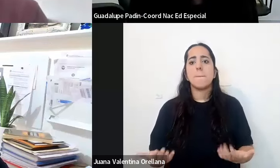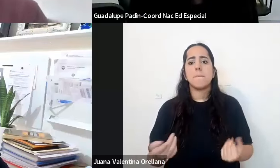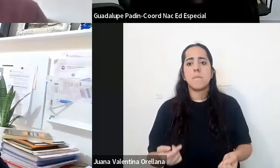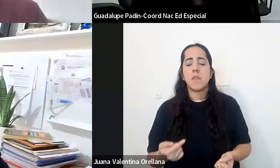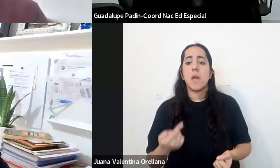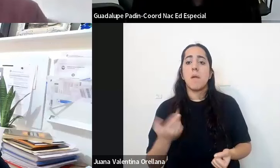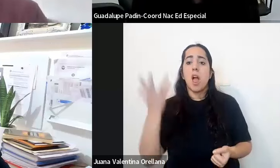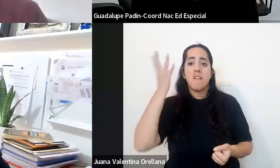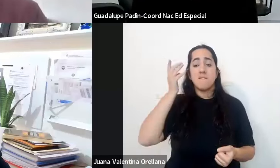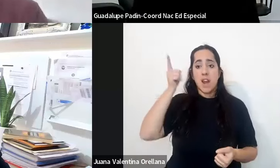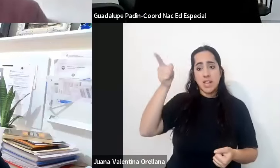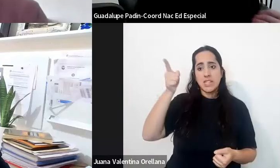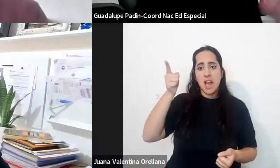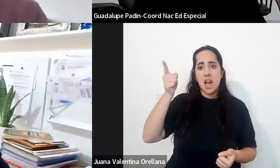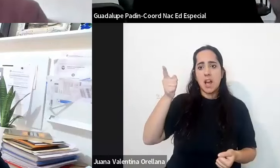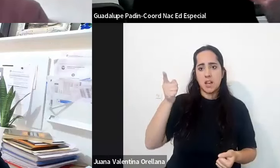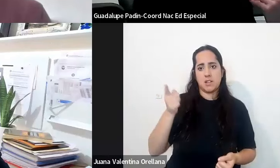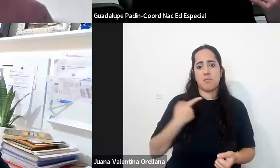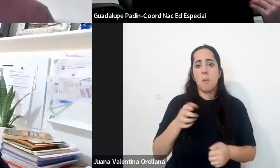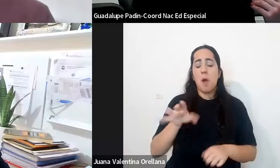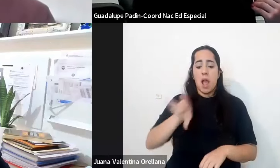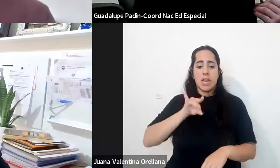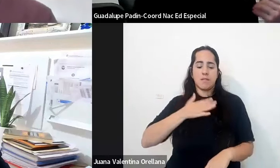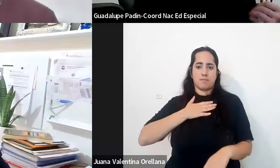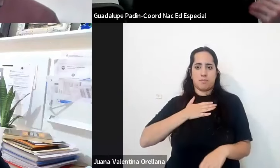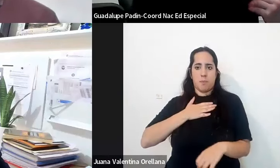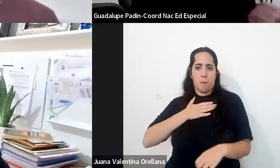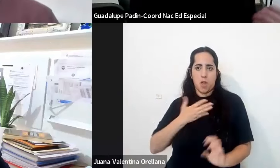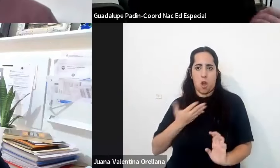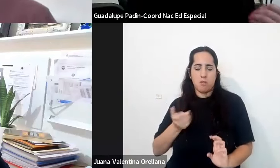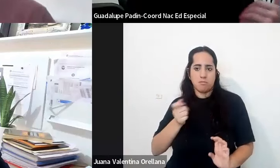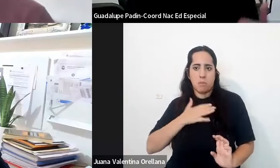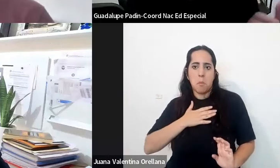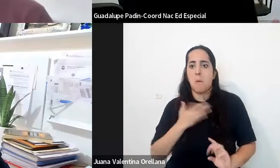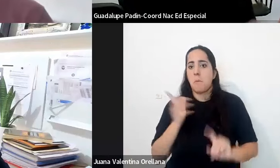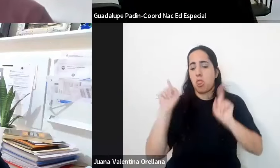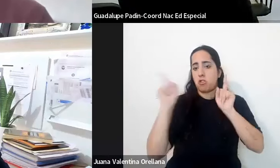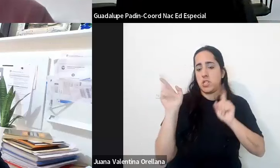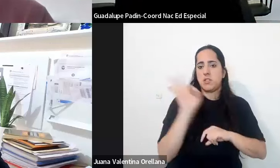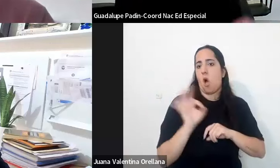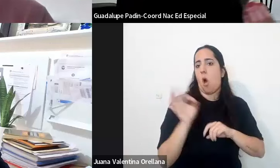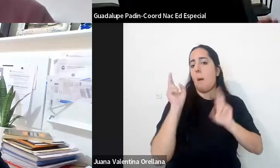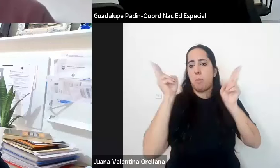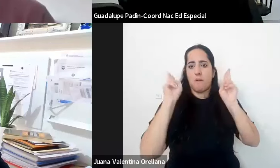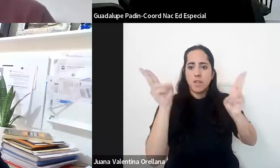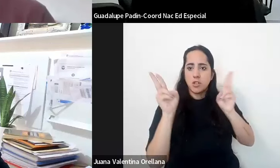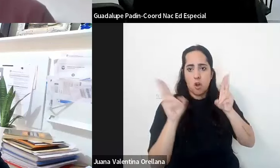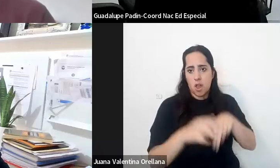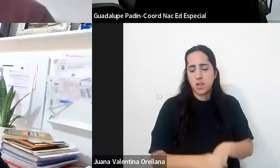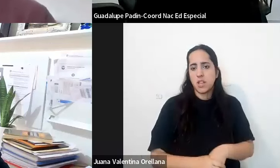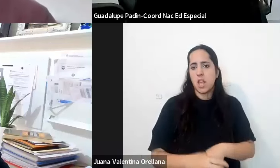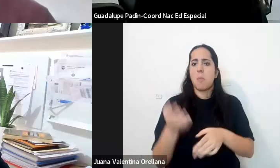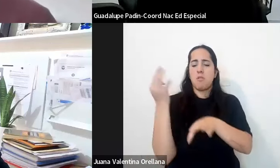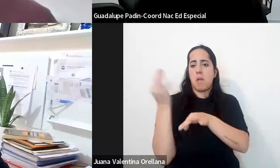Francia esto tiene que ver con una elección personal de quienes son docentes o profesores que siguen o no la especialización